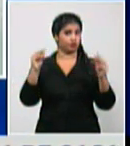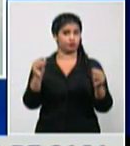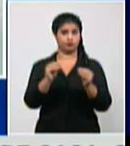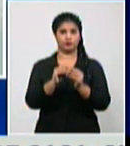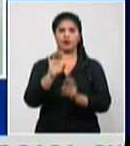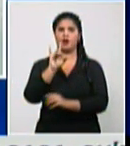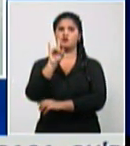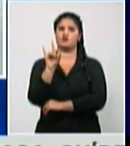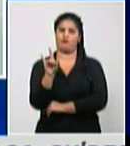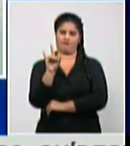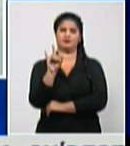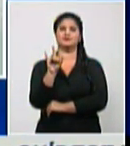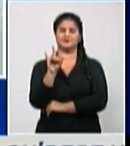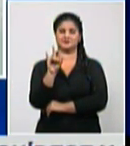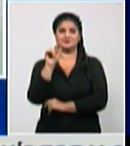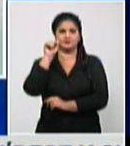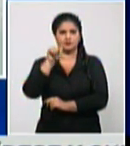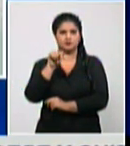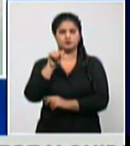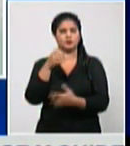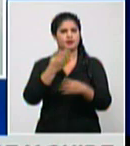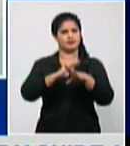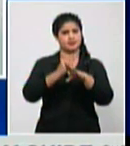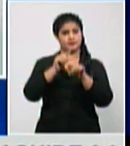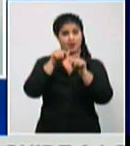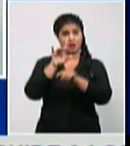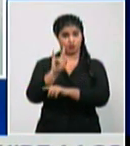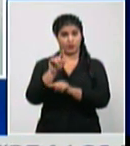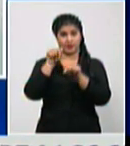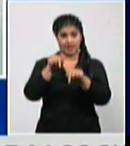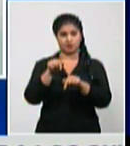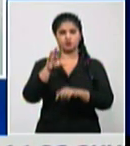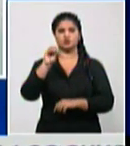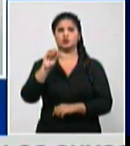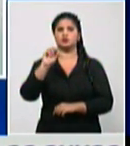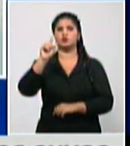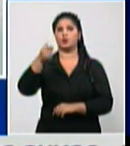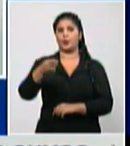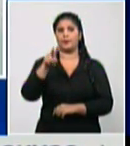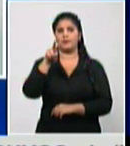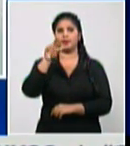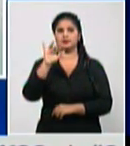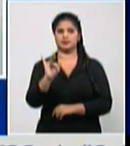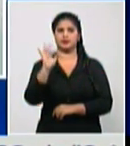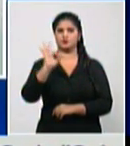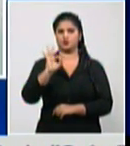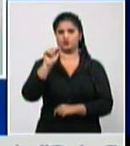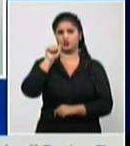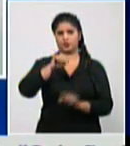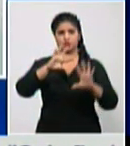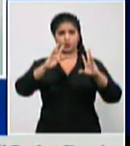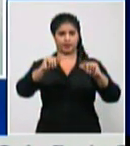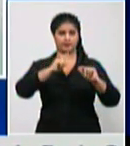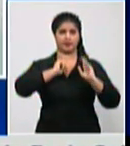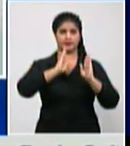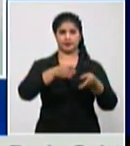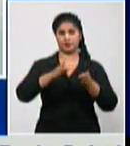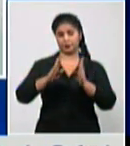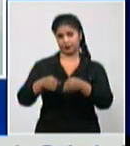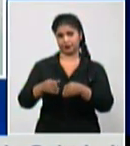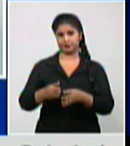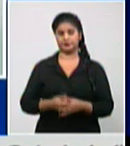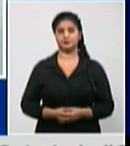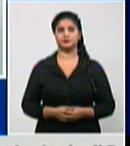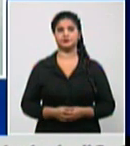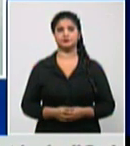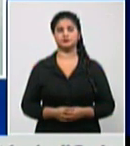y eso da una letalidad del 0,27% que ustedes se darán cuenta que